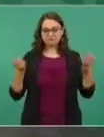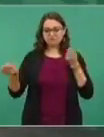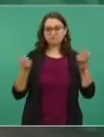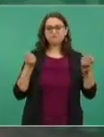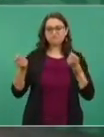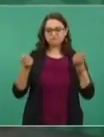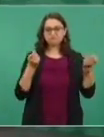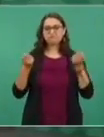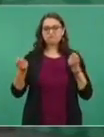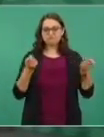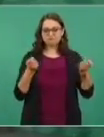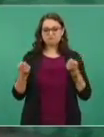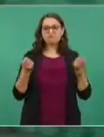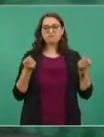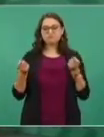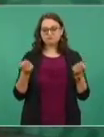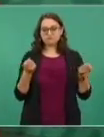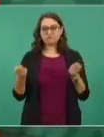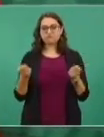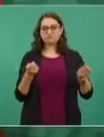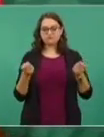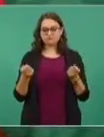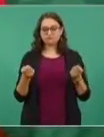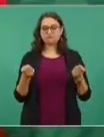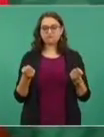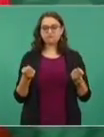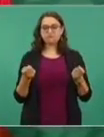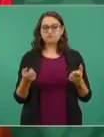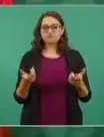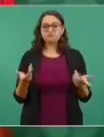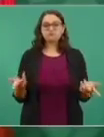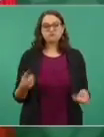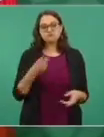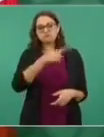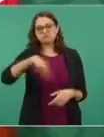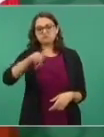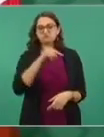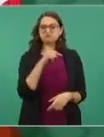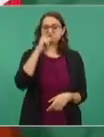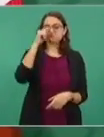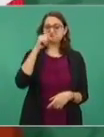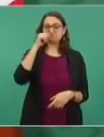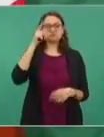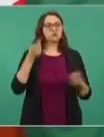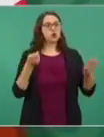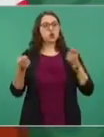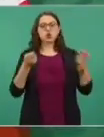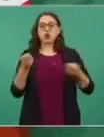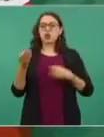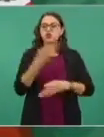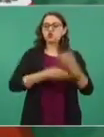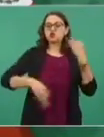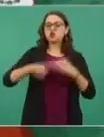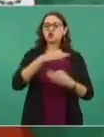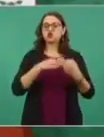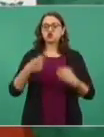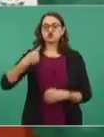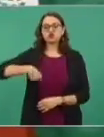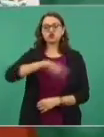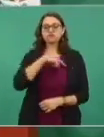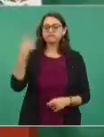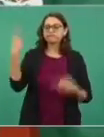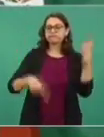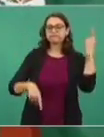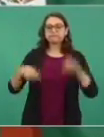mostrar su prepotencia y decir nosotros mandamos.